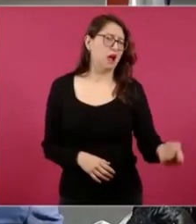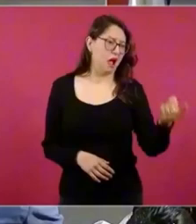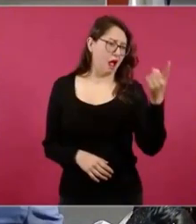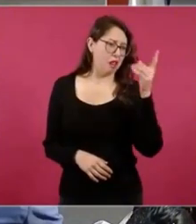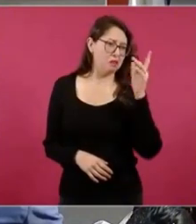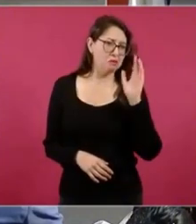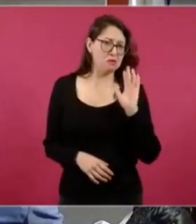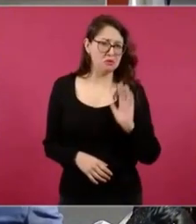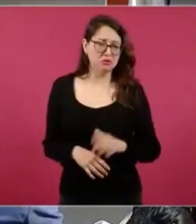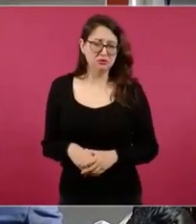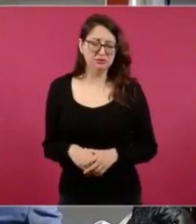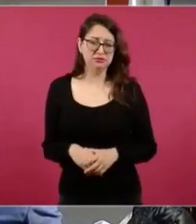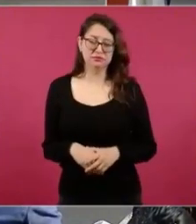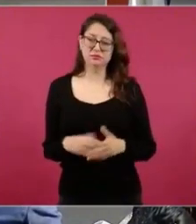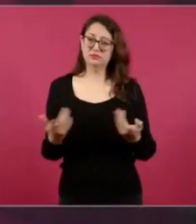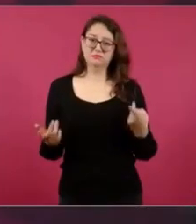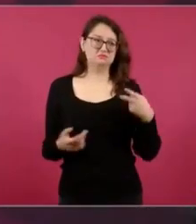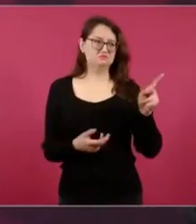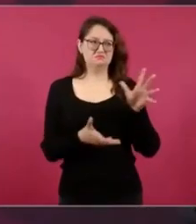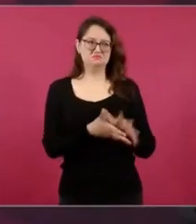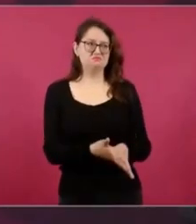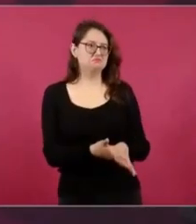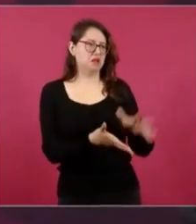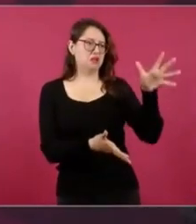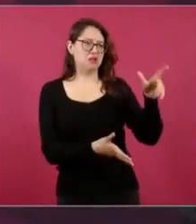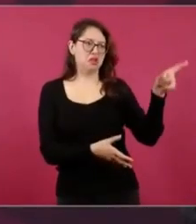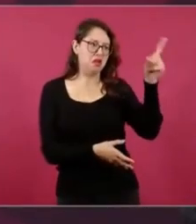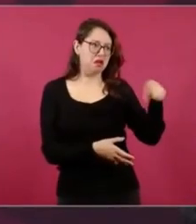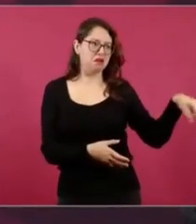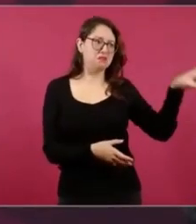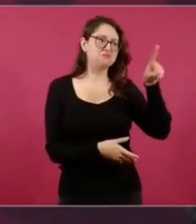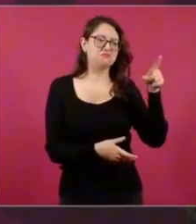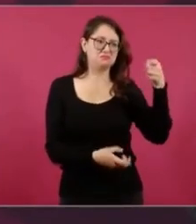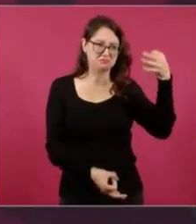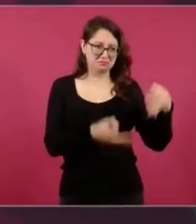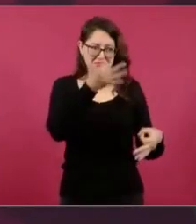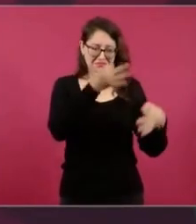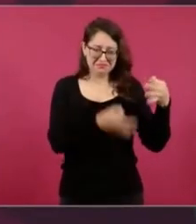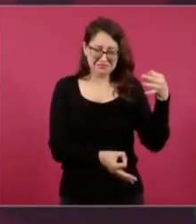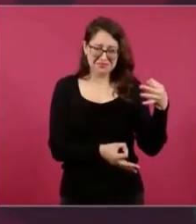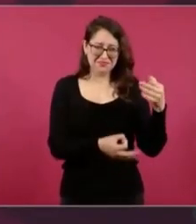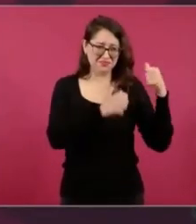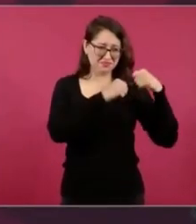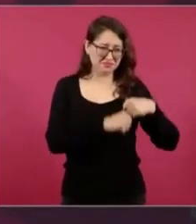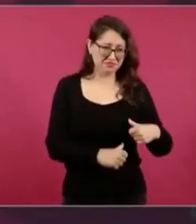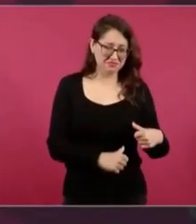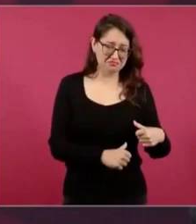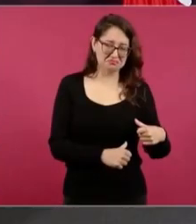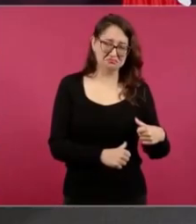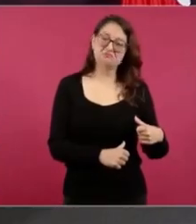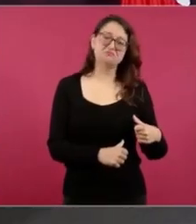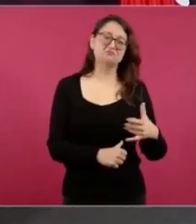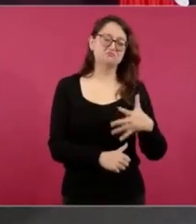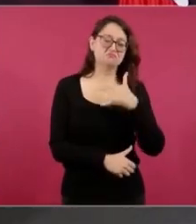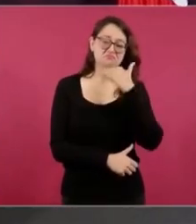magistrados, ministros, están al servicio de una minoría